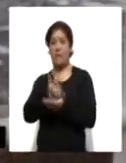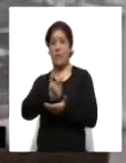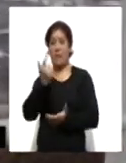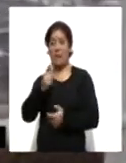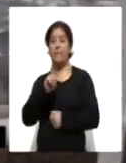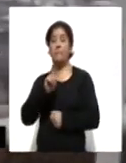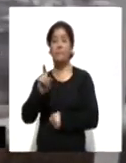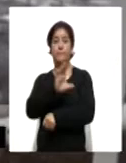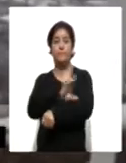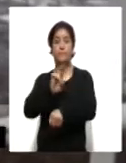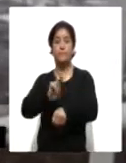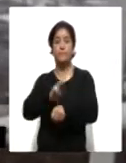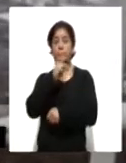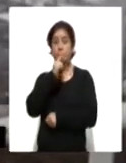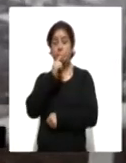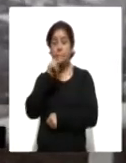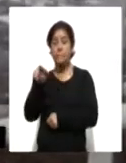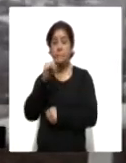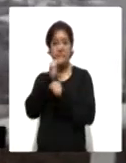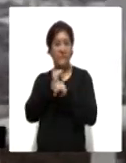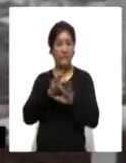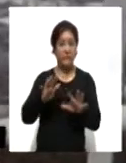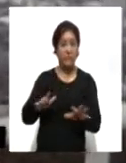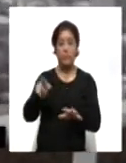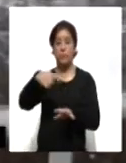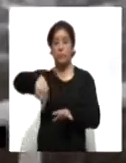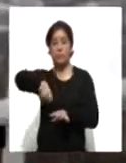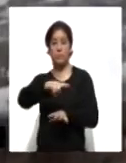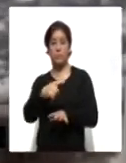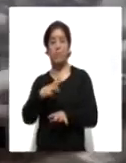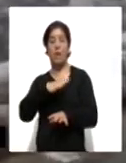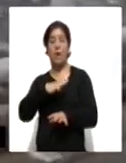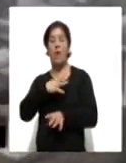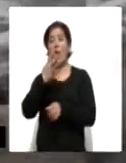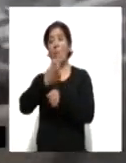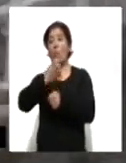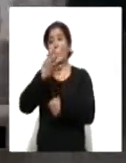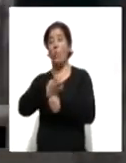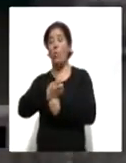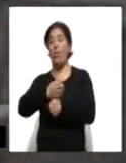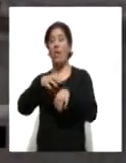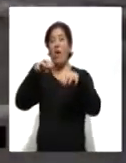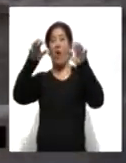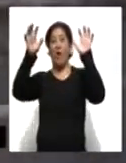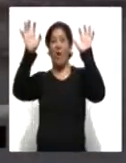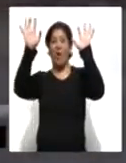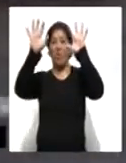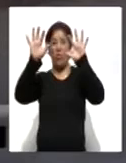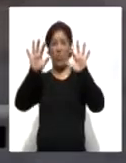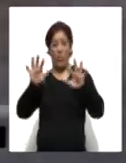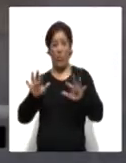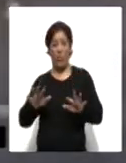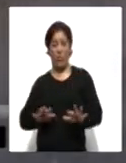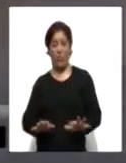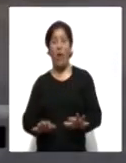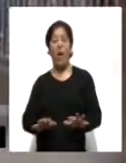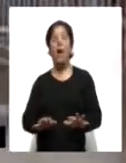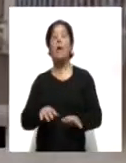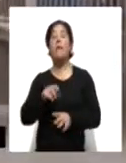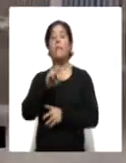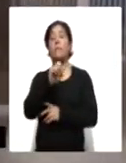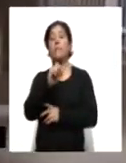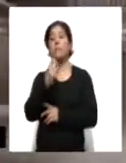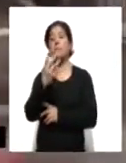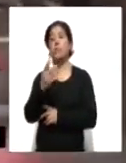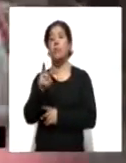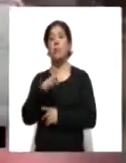Protección Civil informó que el paso por territorio estatal de la cuarta tormenta invernal de la temporada y del Frente Frío número 24, ocurrido